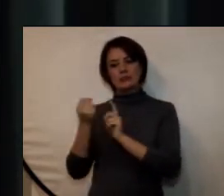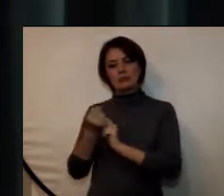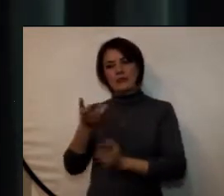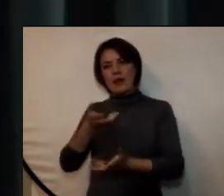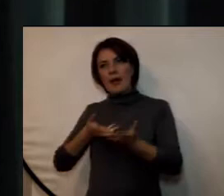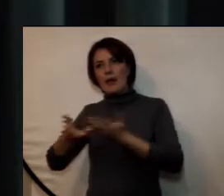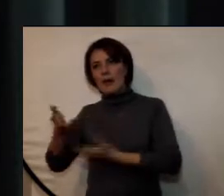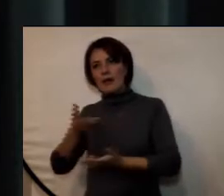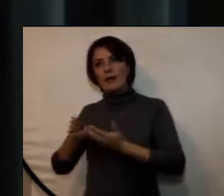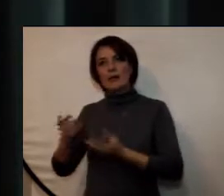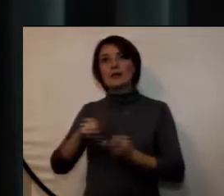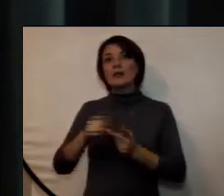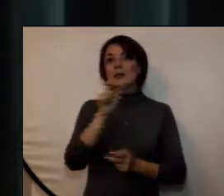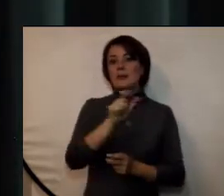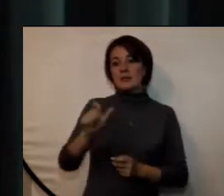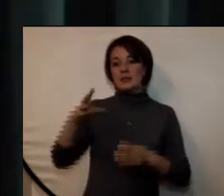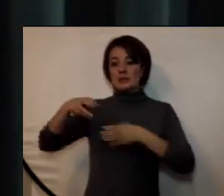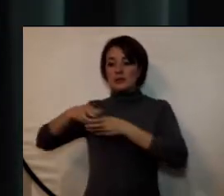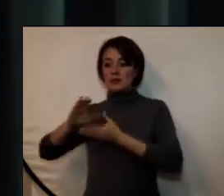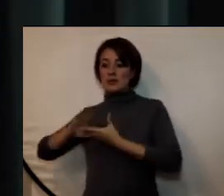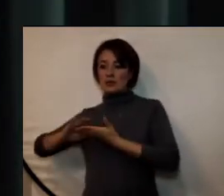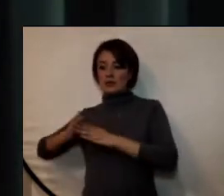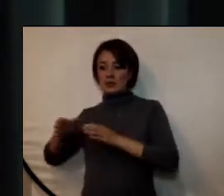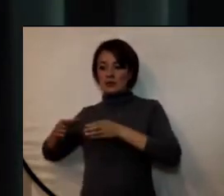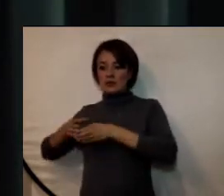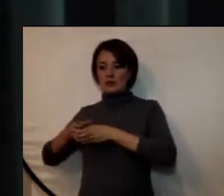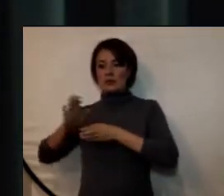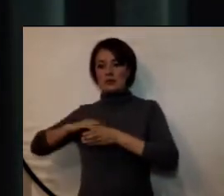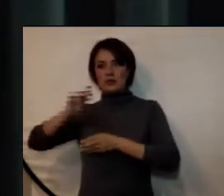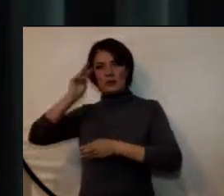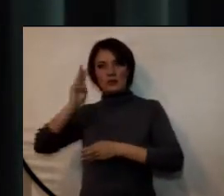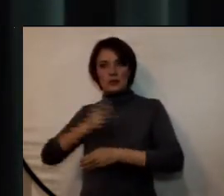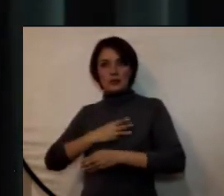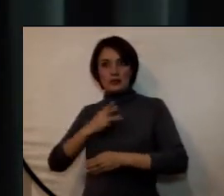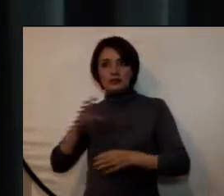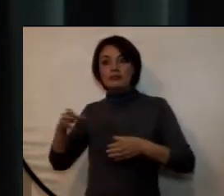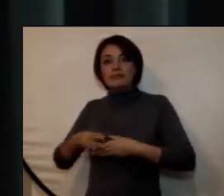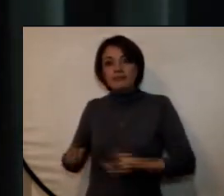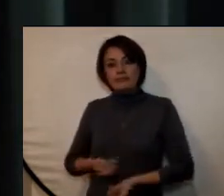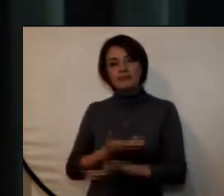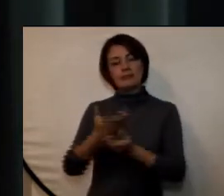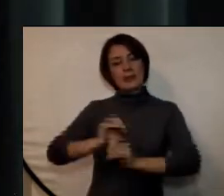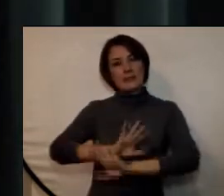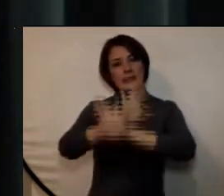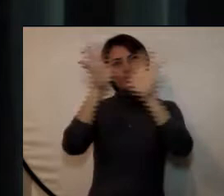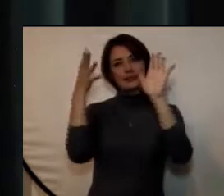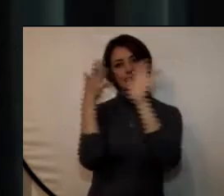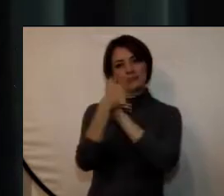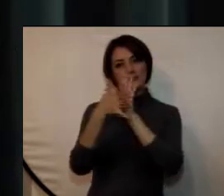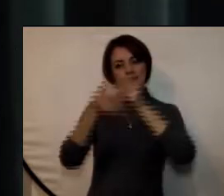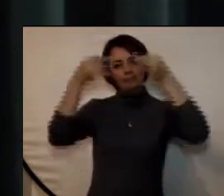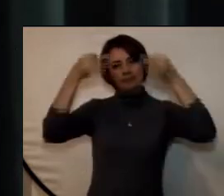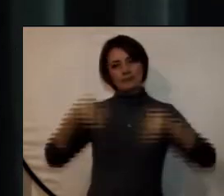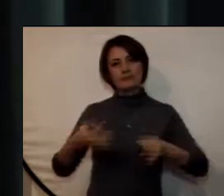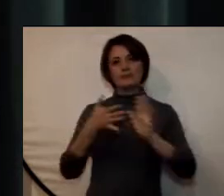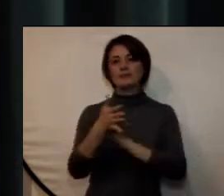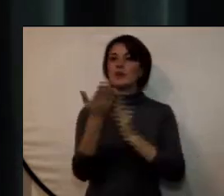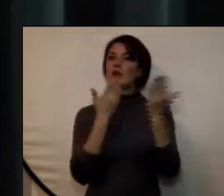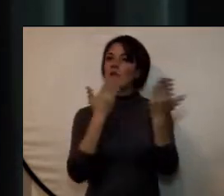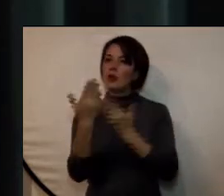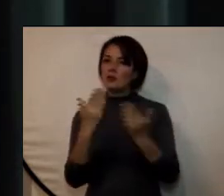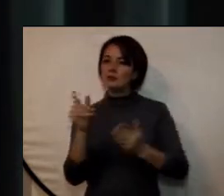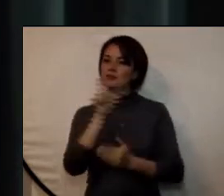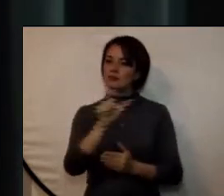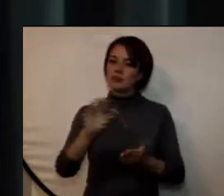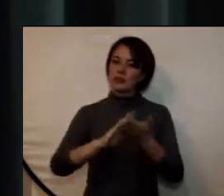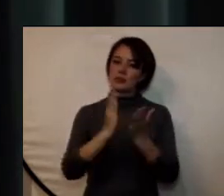entre los miembros de esta comunidad con el objeto de generar transparencia, condiciones de confianza entre